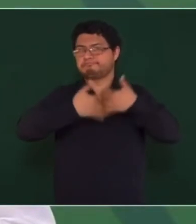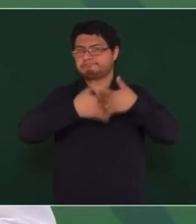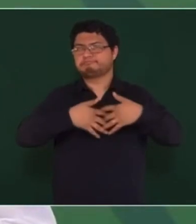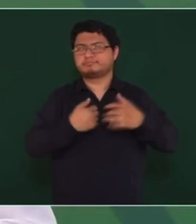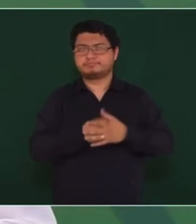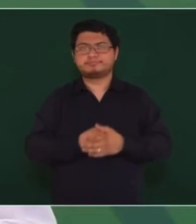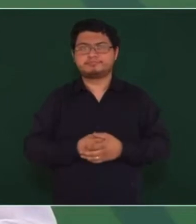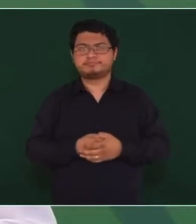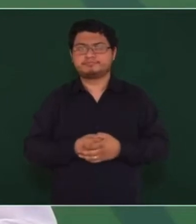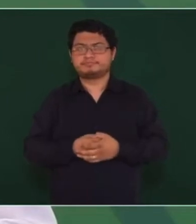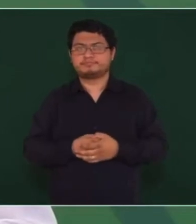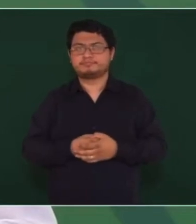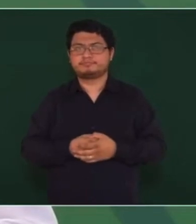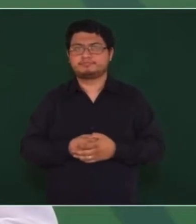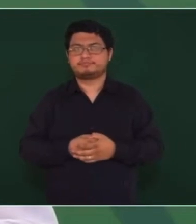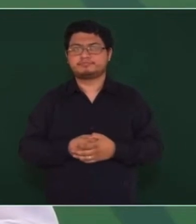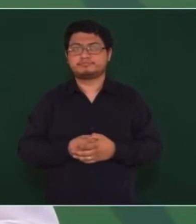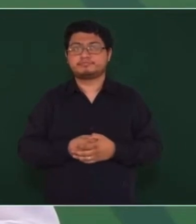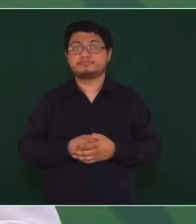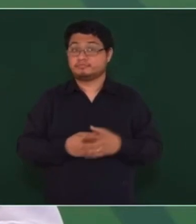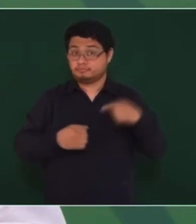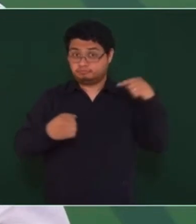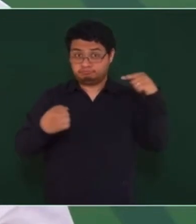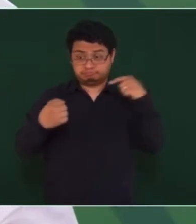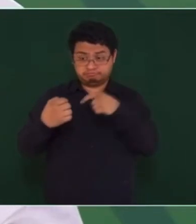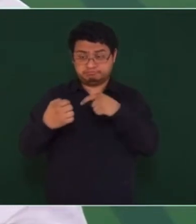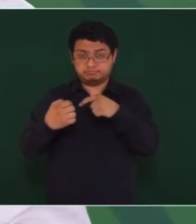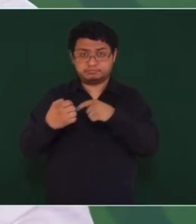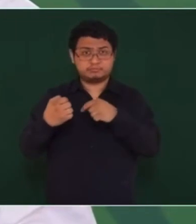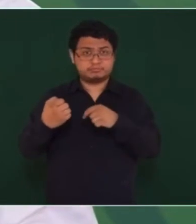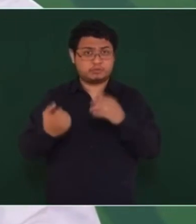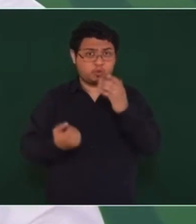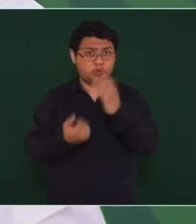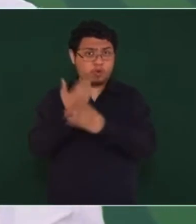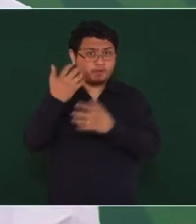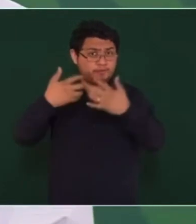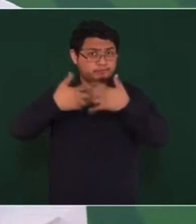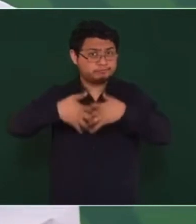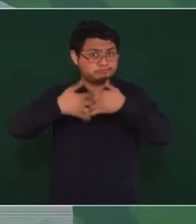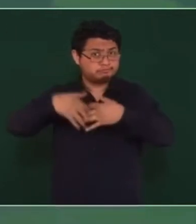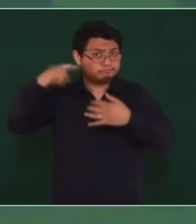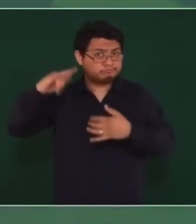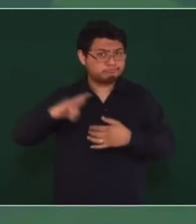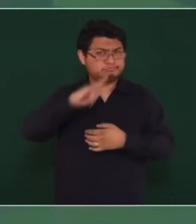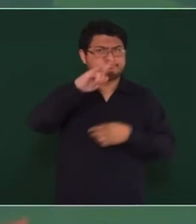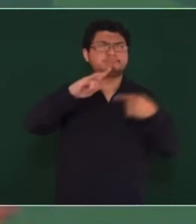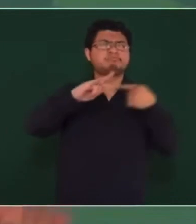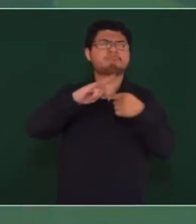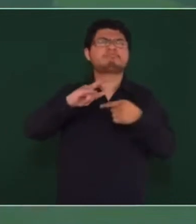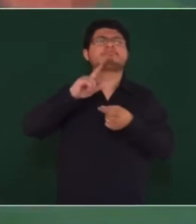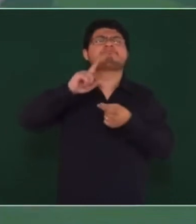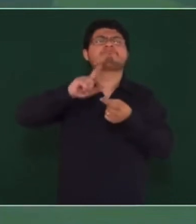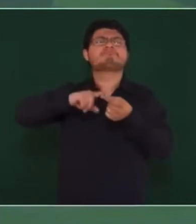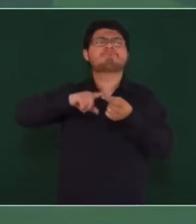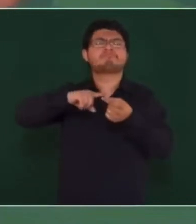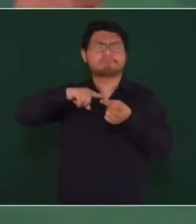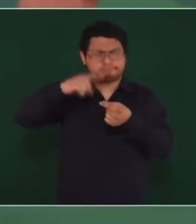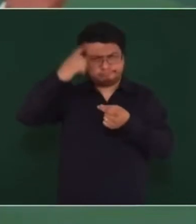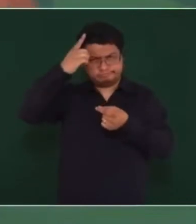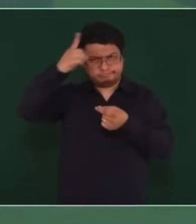va a ser manejada por la misma empresa